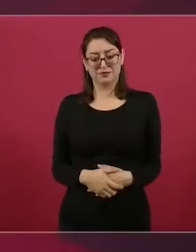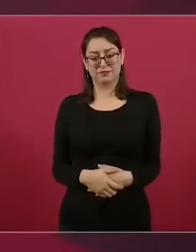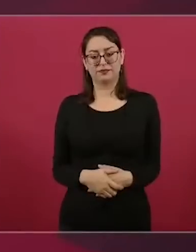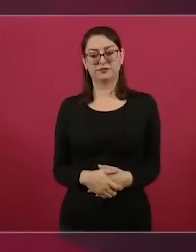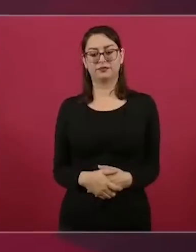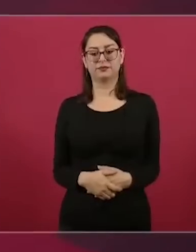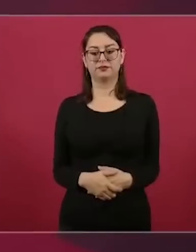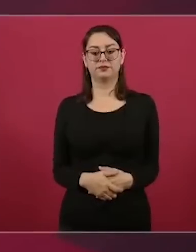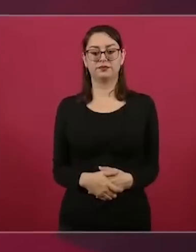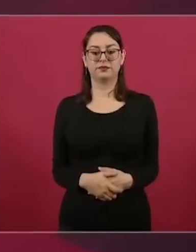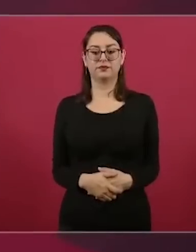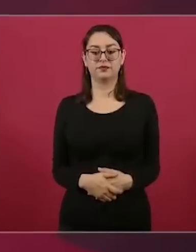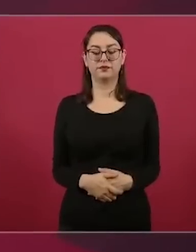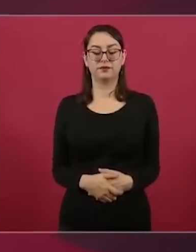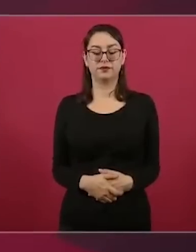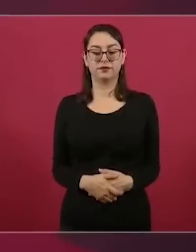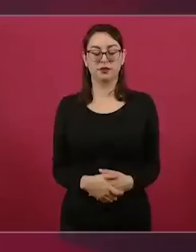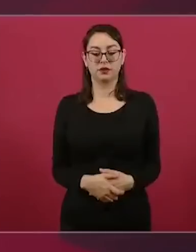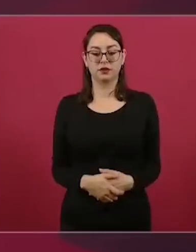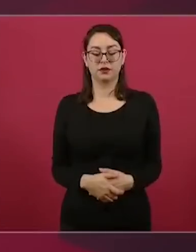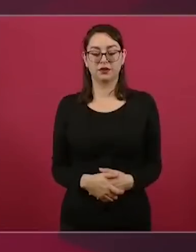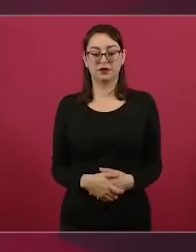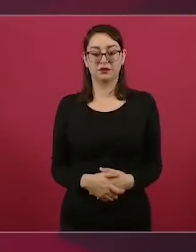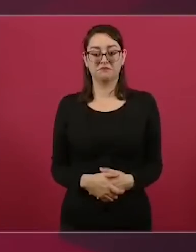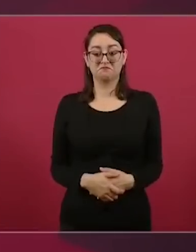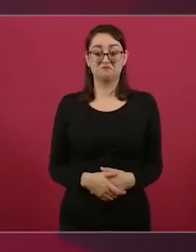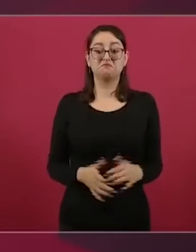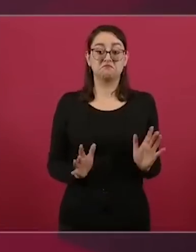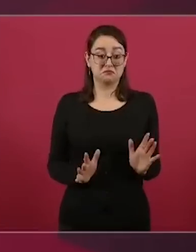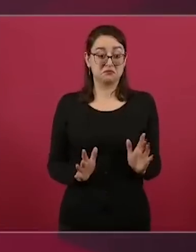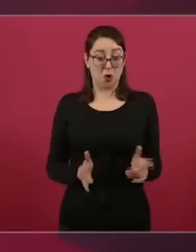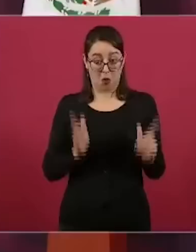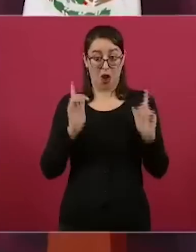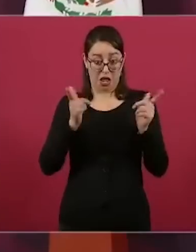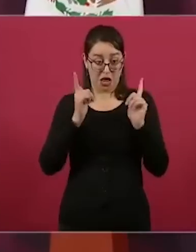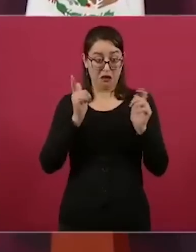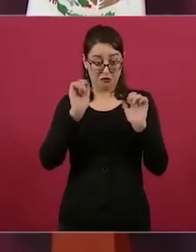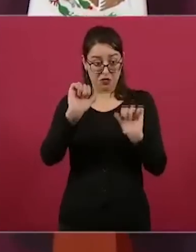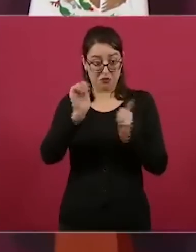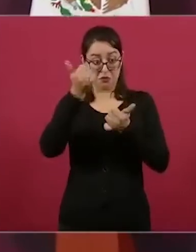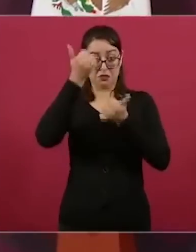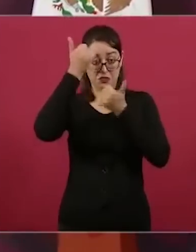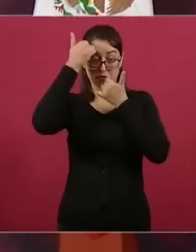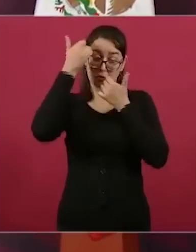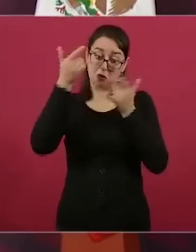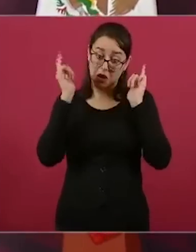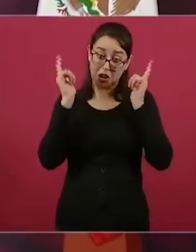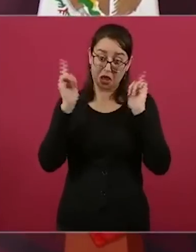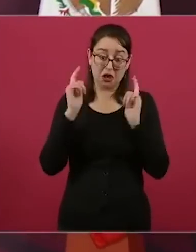aunque es de sabios cambiar de opinión, pero es muy difícil,